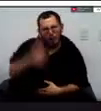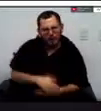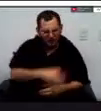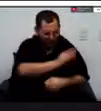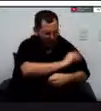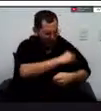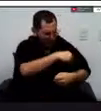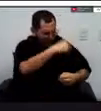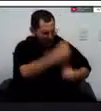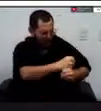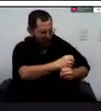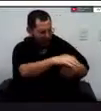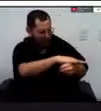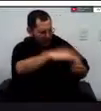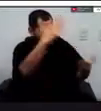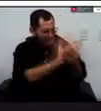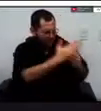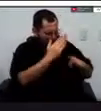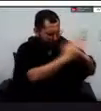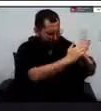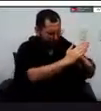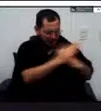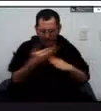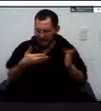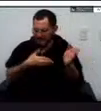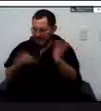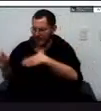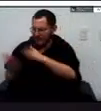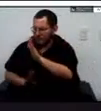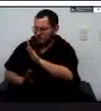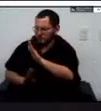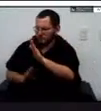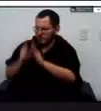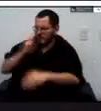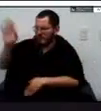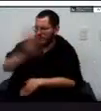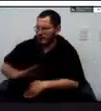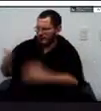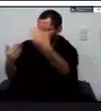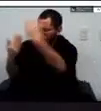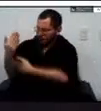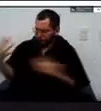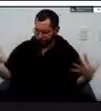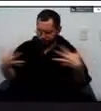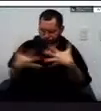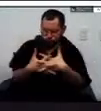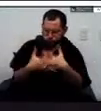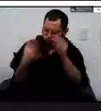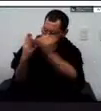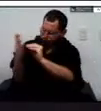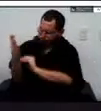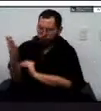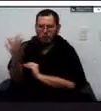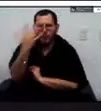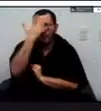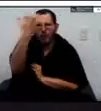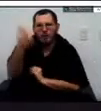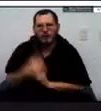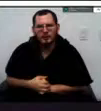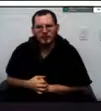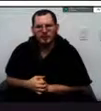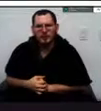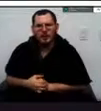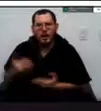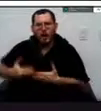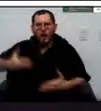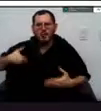digamos que cumplir metas también por gestión y esa gestión pues no la podemos pedir al gobierno nacional si